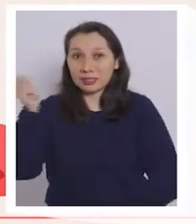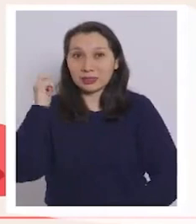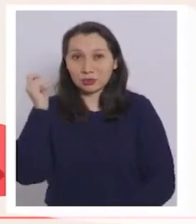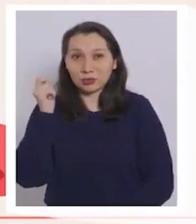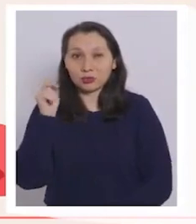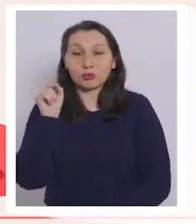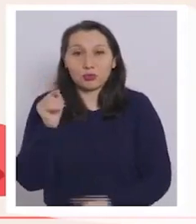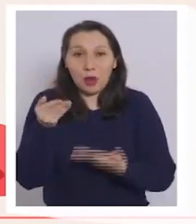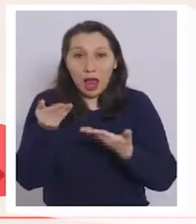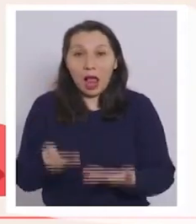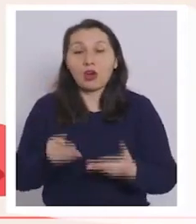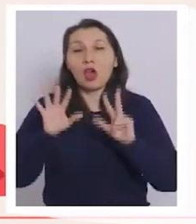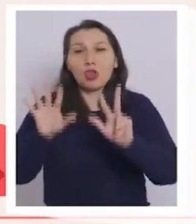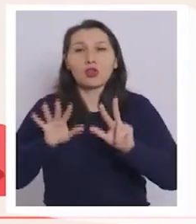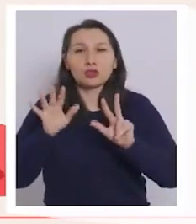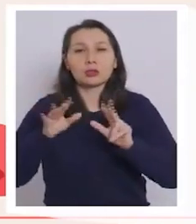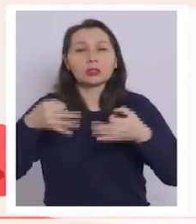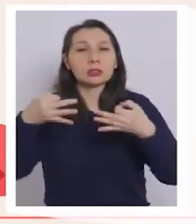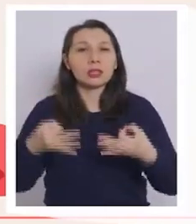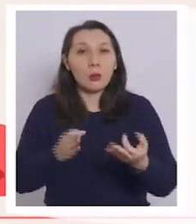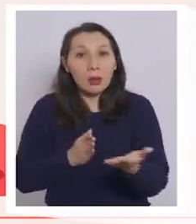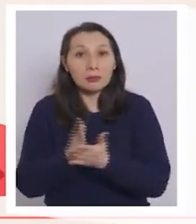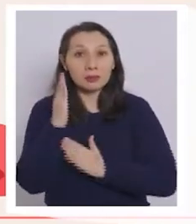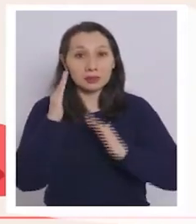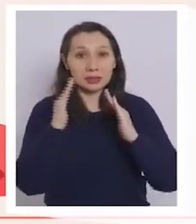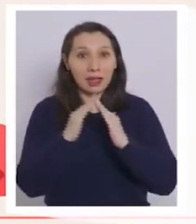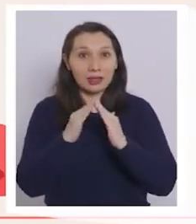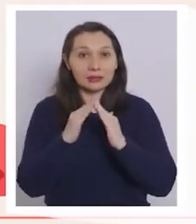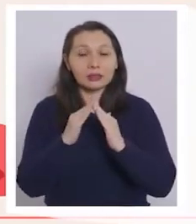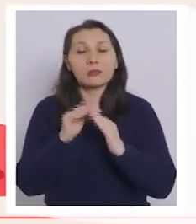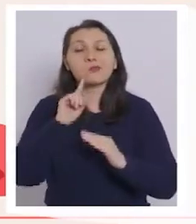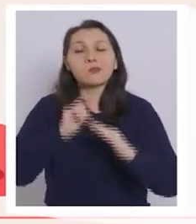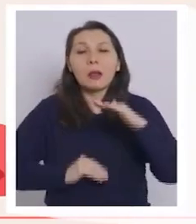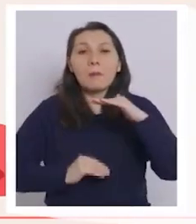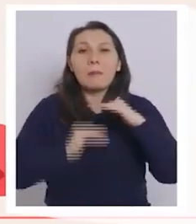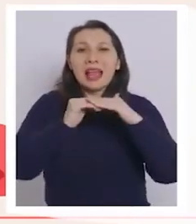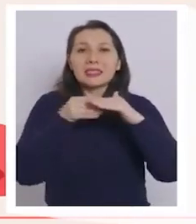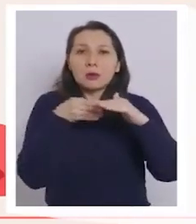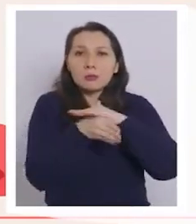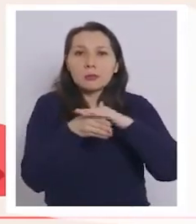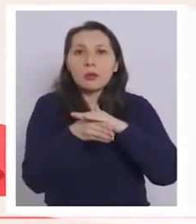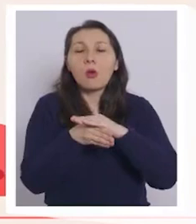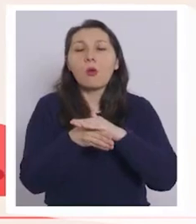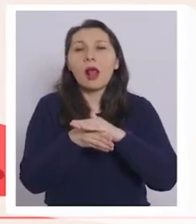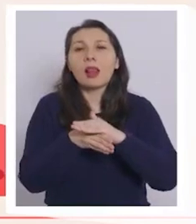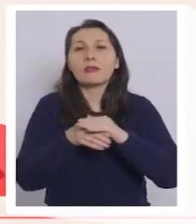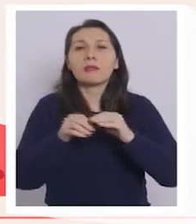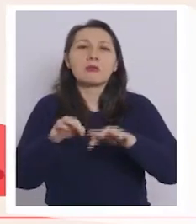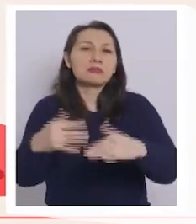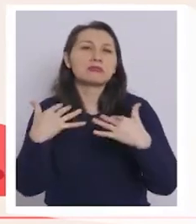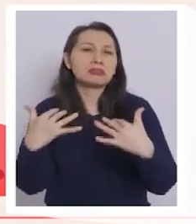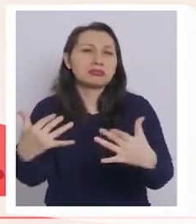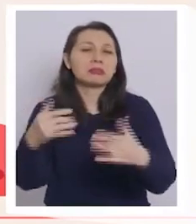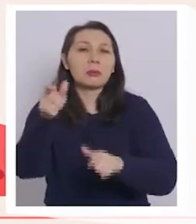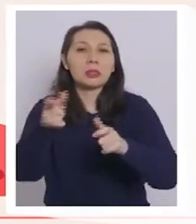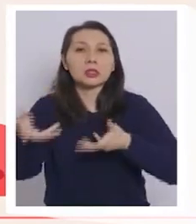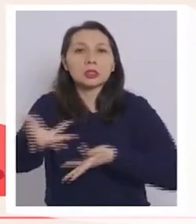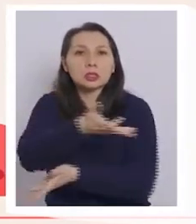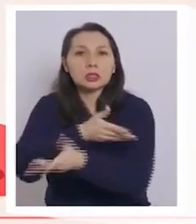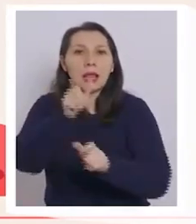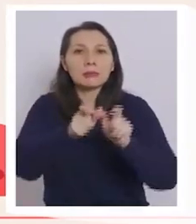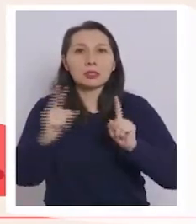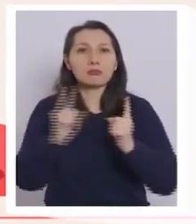para este 18 seguro que parte por casa, van a ser los aforos de los eventos con interacción entre asistentes.